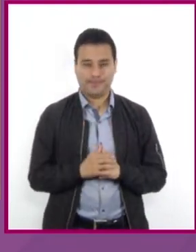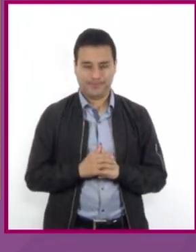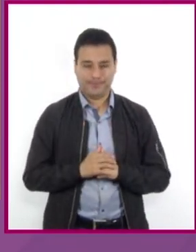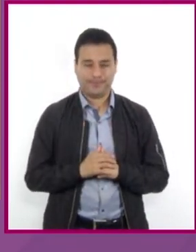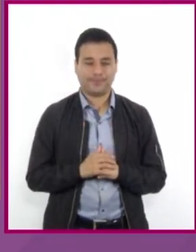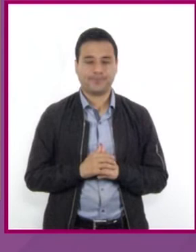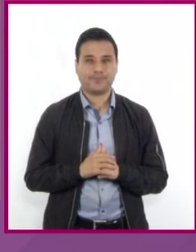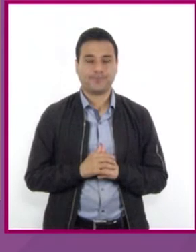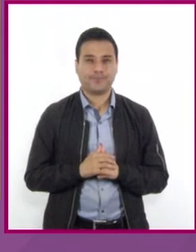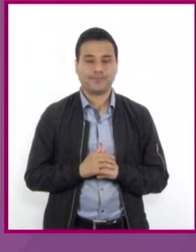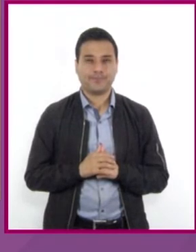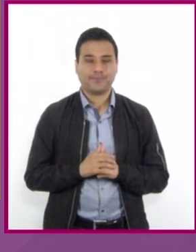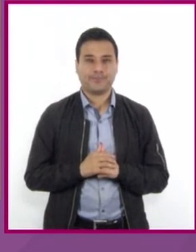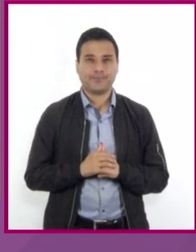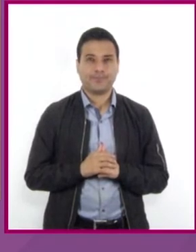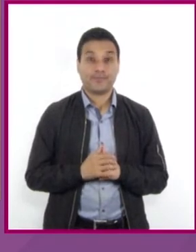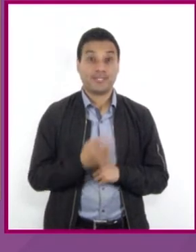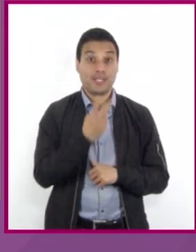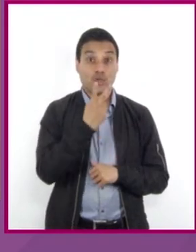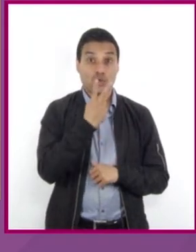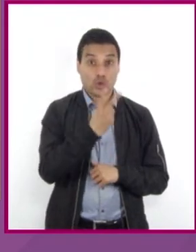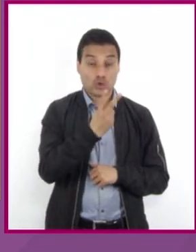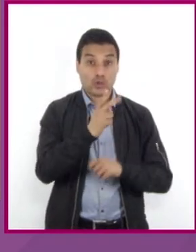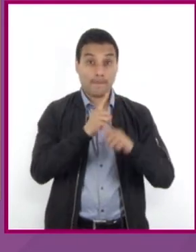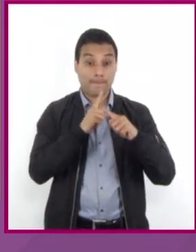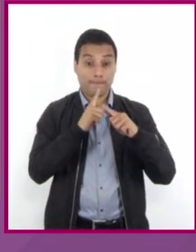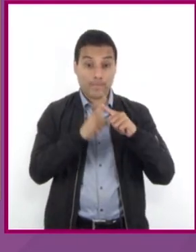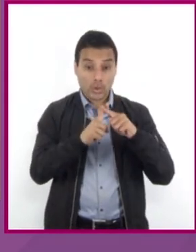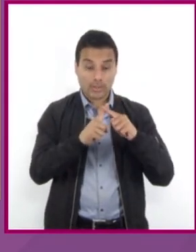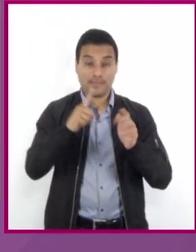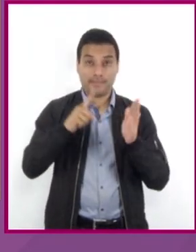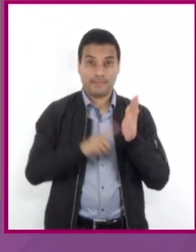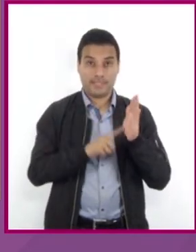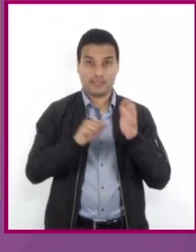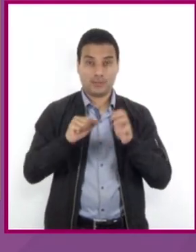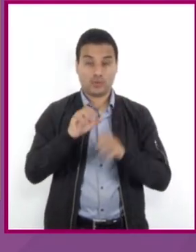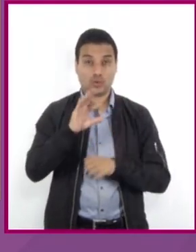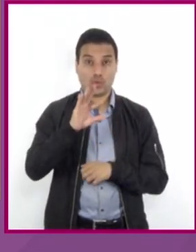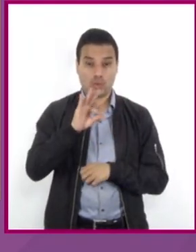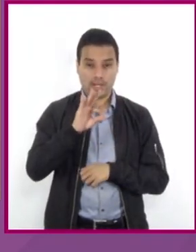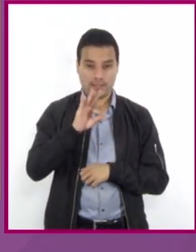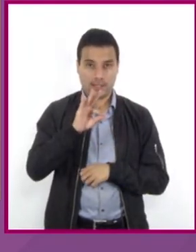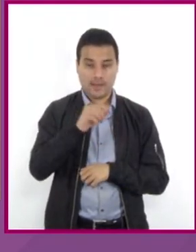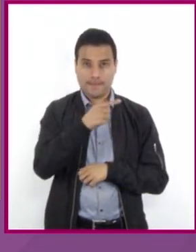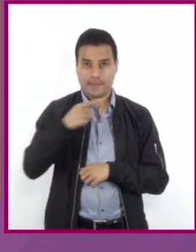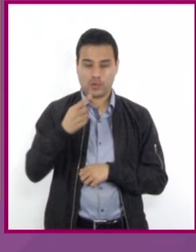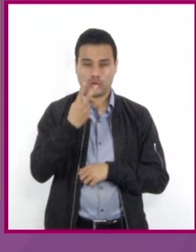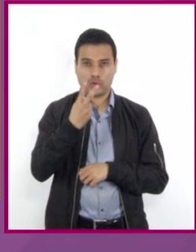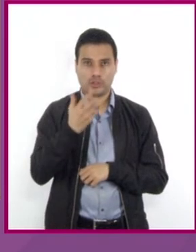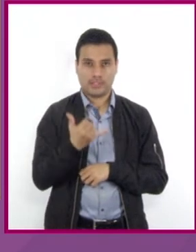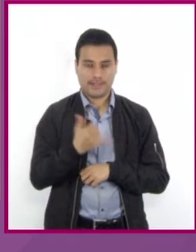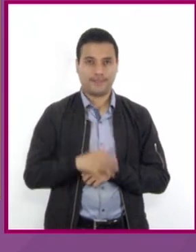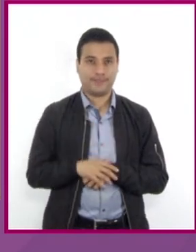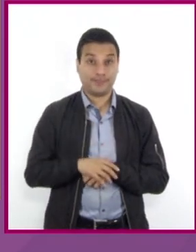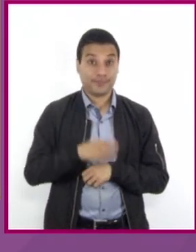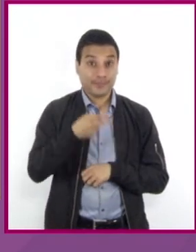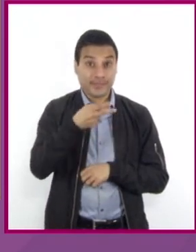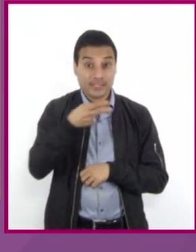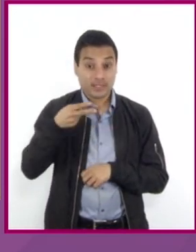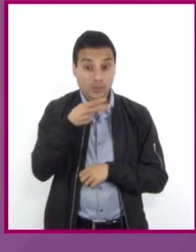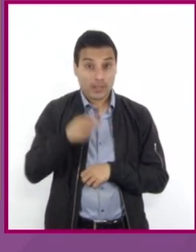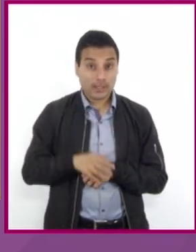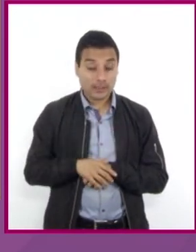de la ecuación 2 que multiplica a 1640 menos 2Y que es igual